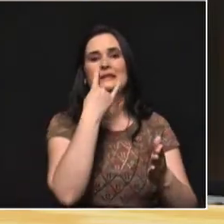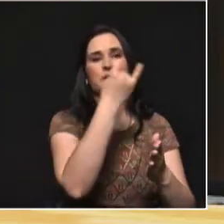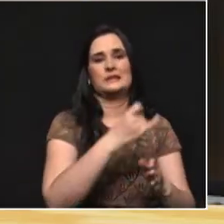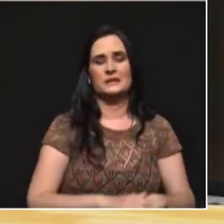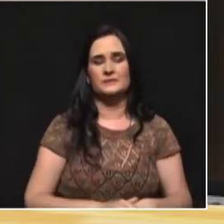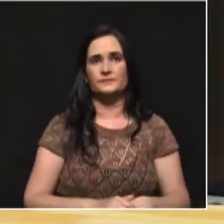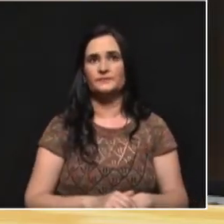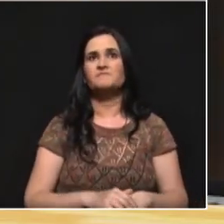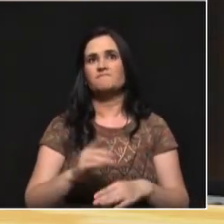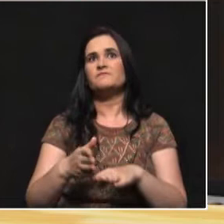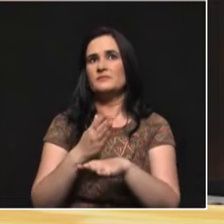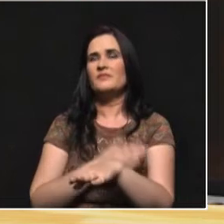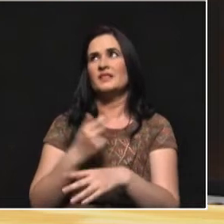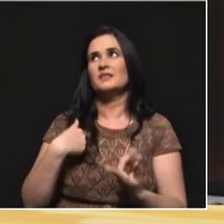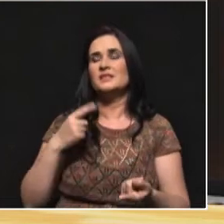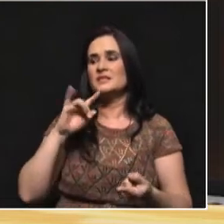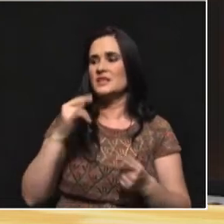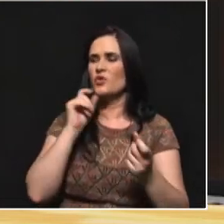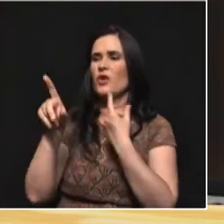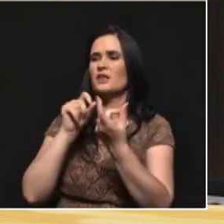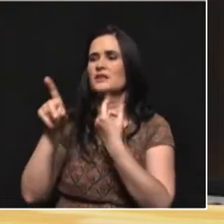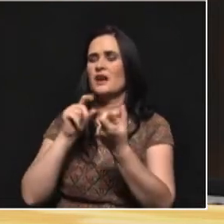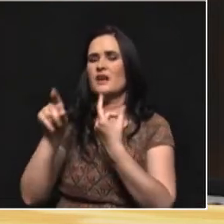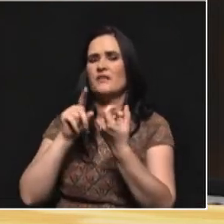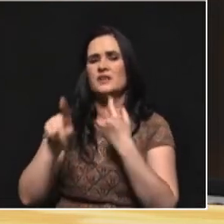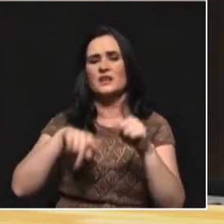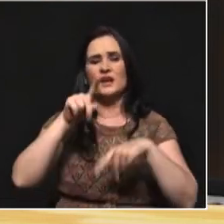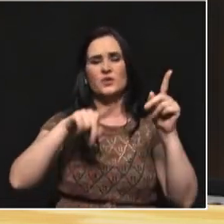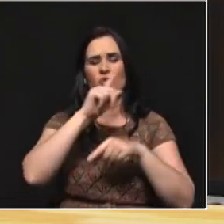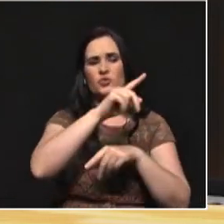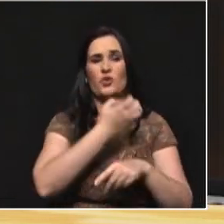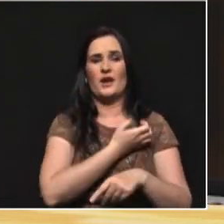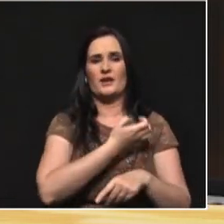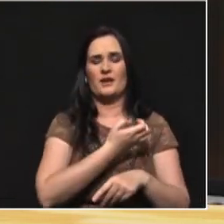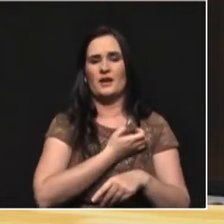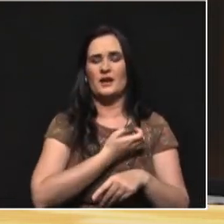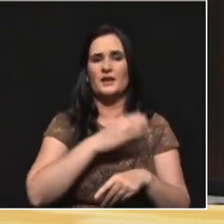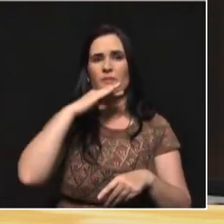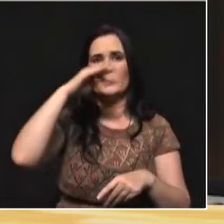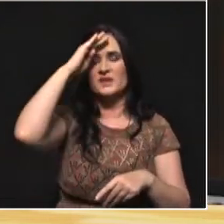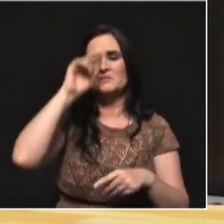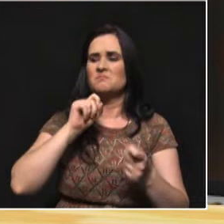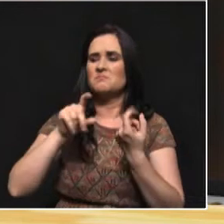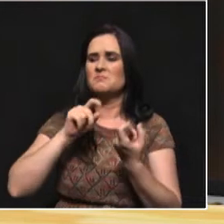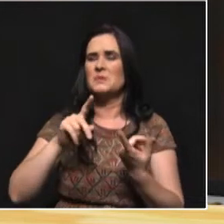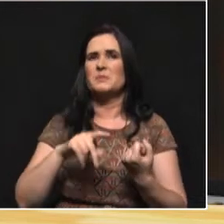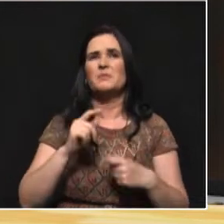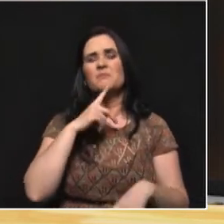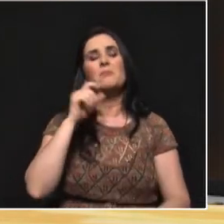tuve la oportunidad de entrevistar a casi la mayoría de los aspirantes a la Alcaldía de Medellín. Sí, señor. Y les preguntaba